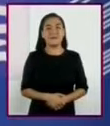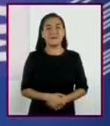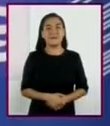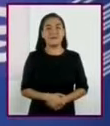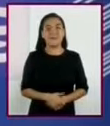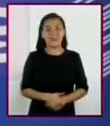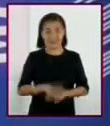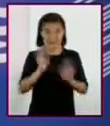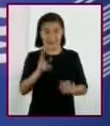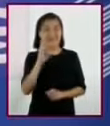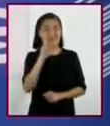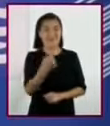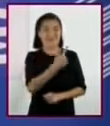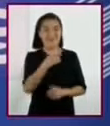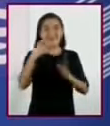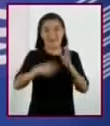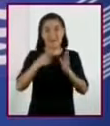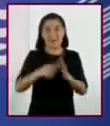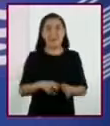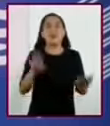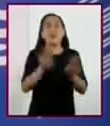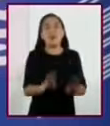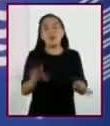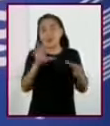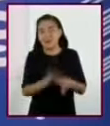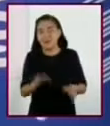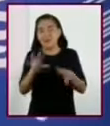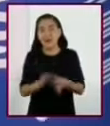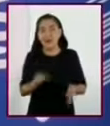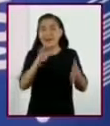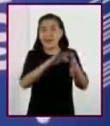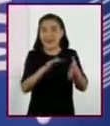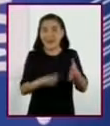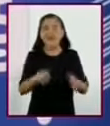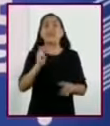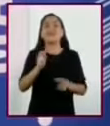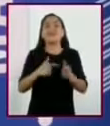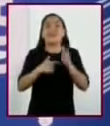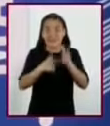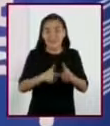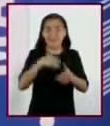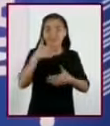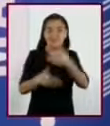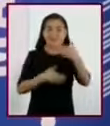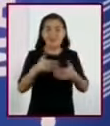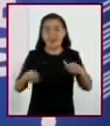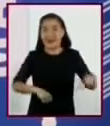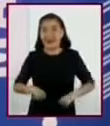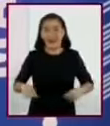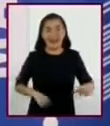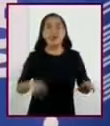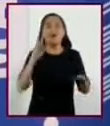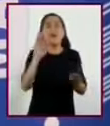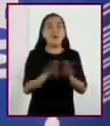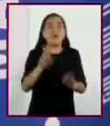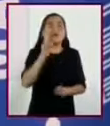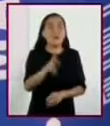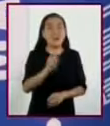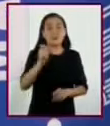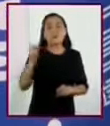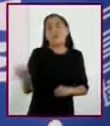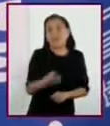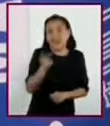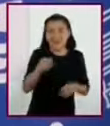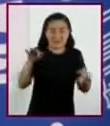Como pudimos ver, conforme vamos leyendo, vamos realizando muchas actividades y estamos constantemente haciéndonos